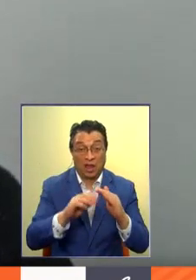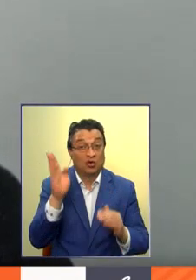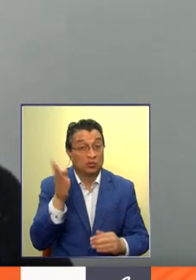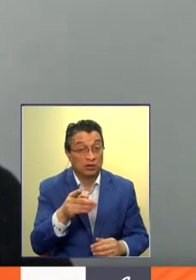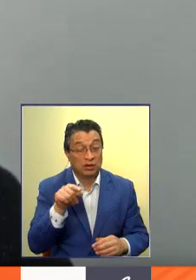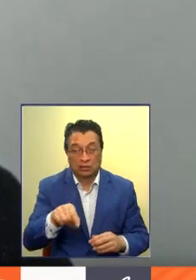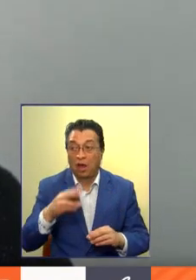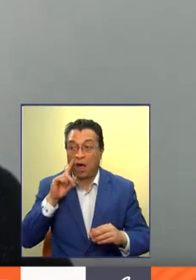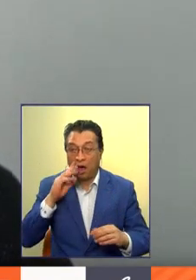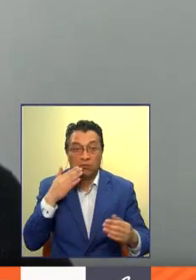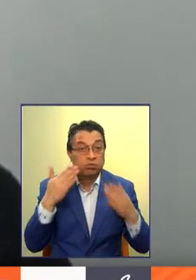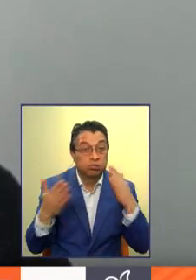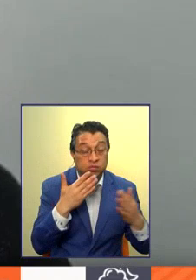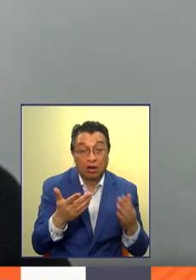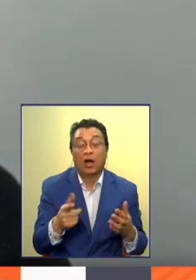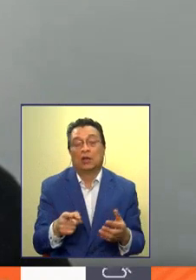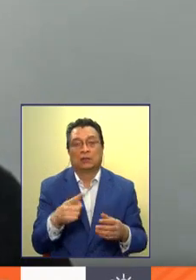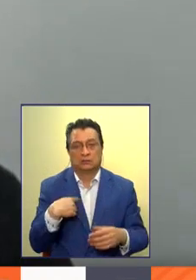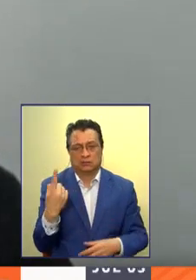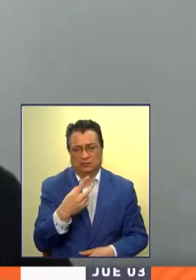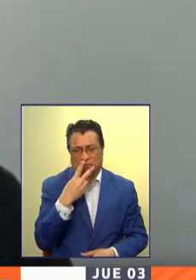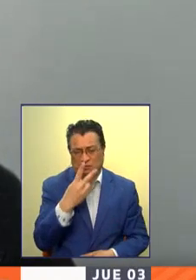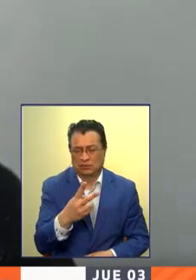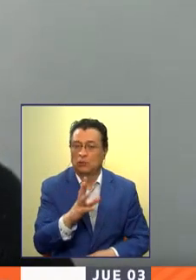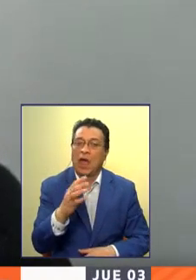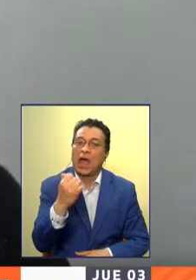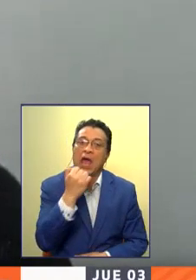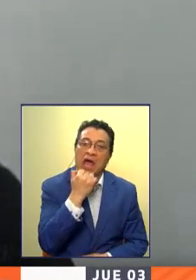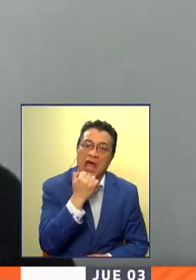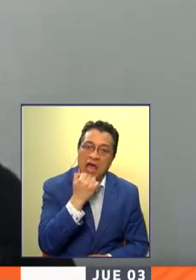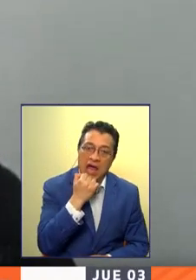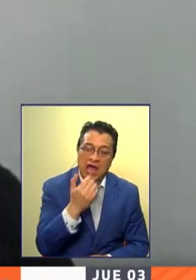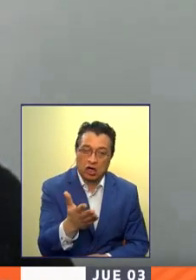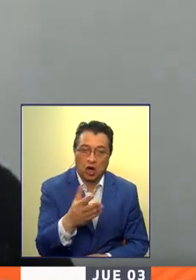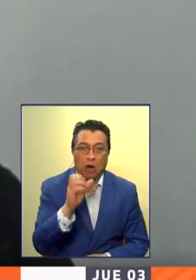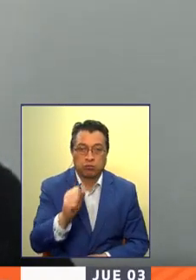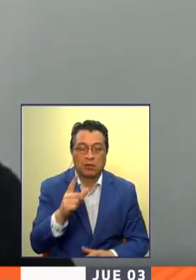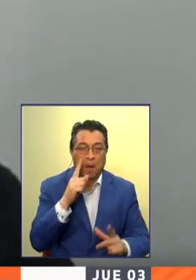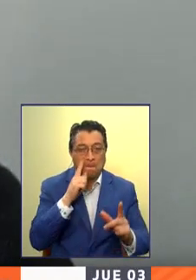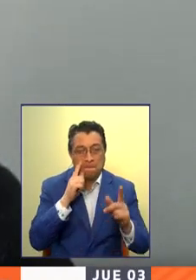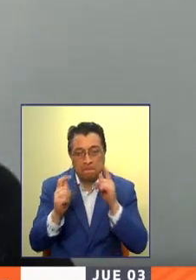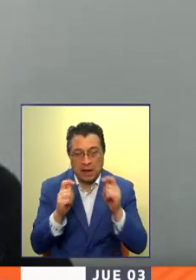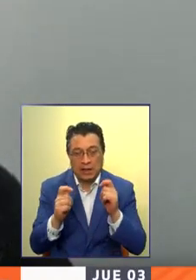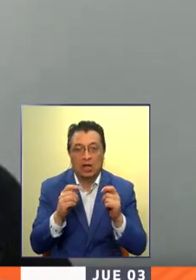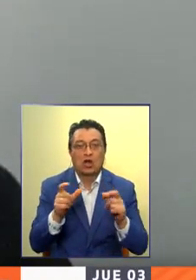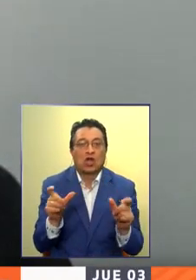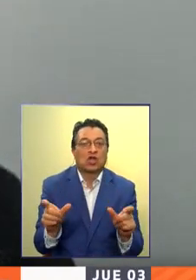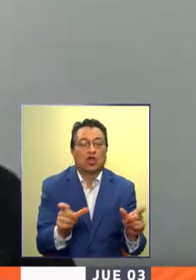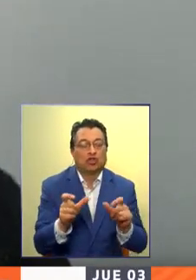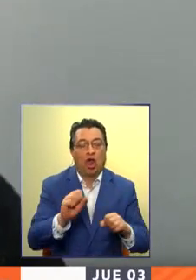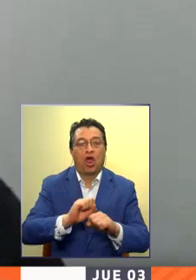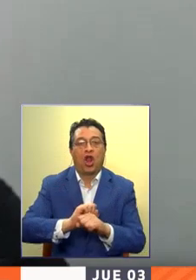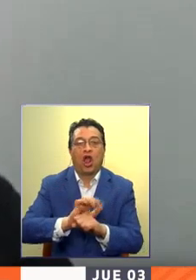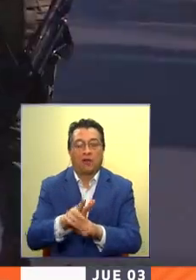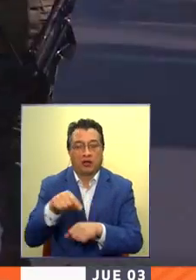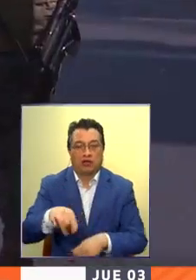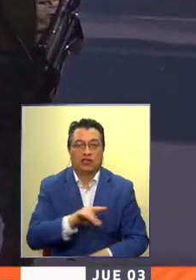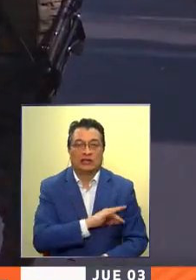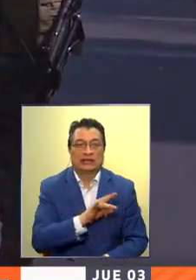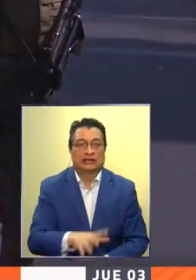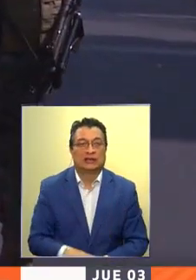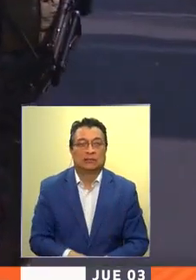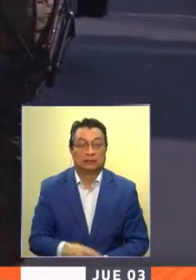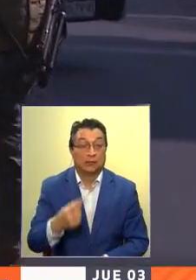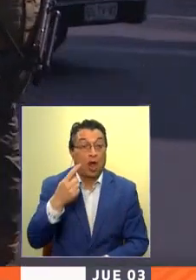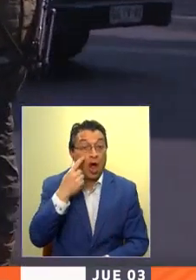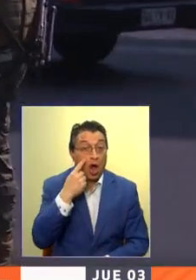transmisión comunitaria, consideramos que es un error que puede poner en riesgo el control de la pandemia en nuestro país. Pero